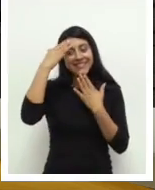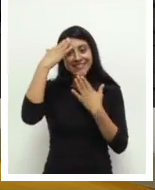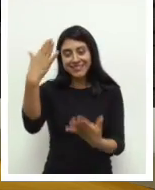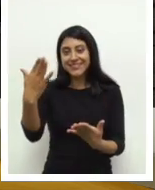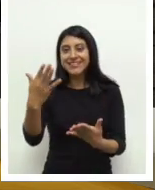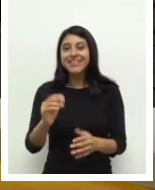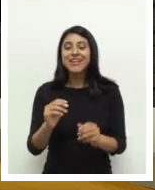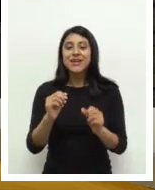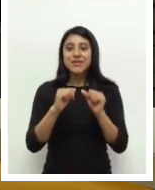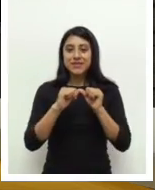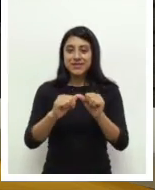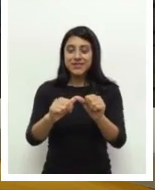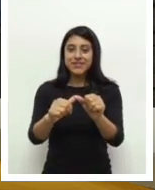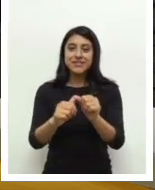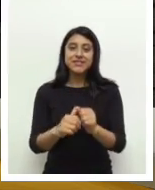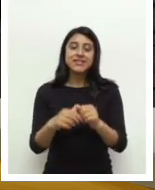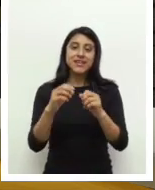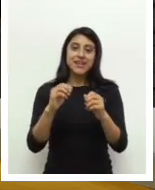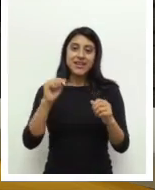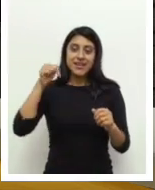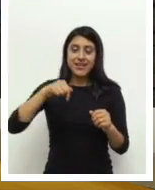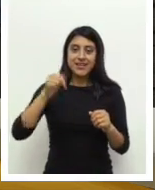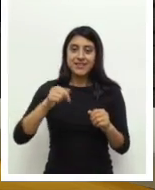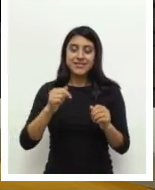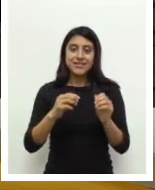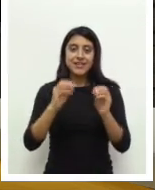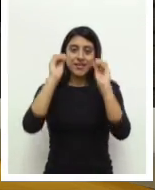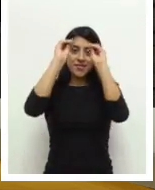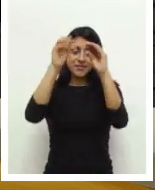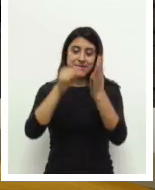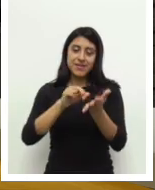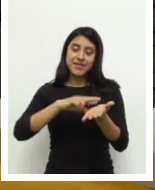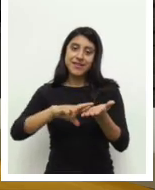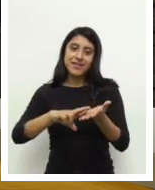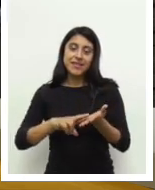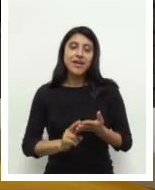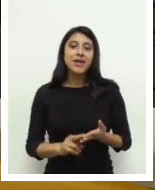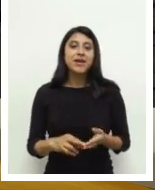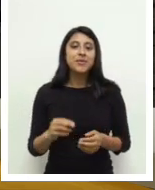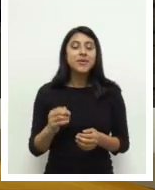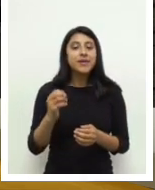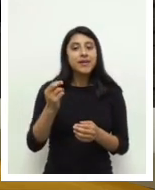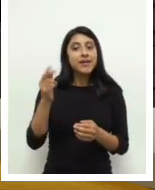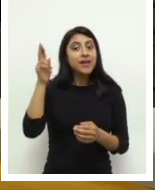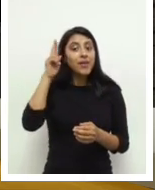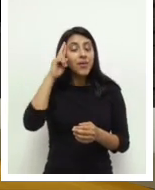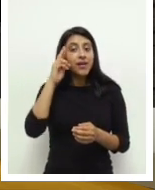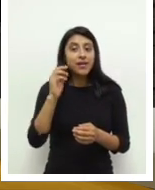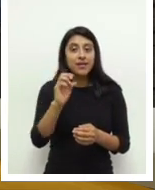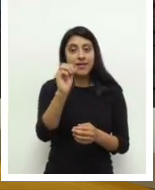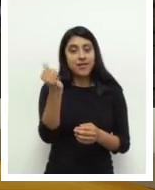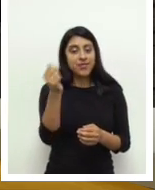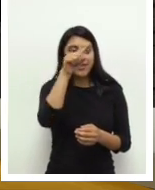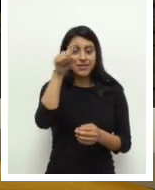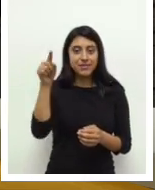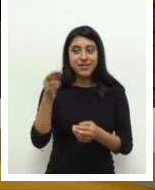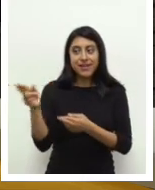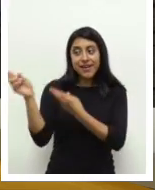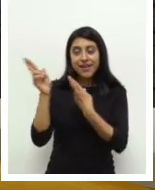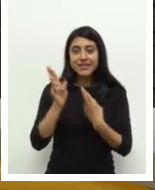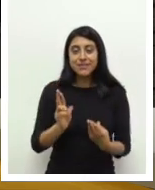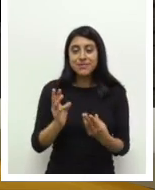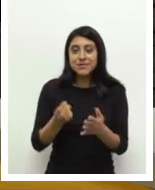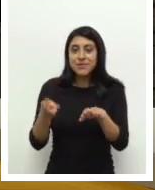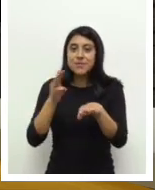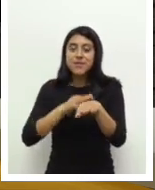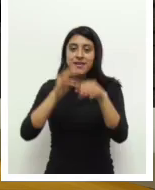Agradecemos su sintonía en este nuevo programa de Inforrenap GT. Y recuerde que la próxima semana regresaremos con más información del